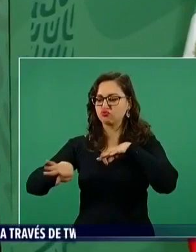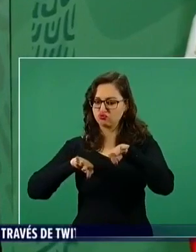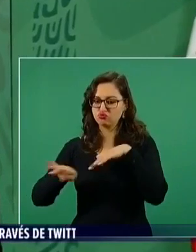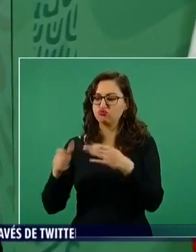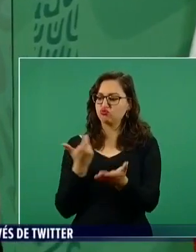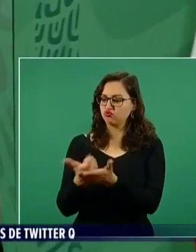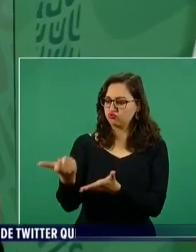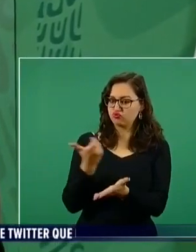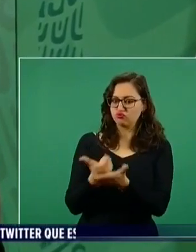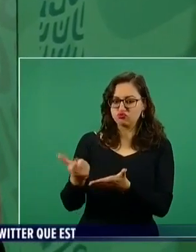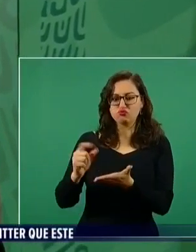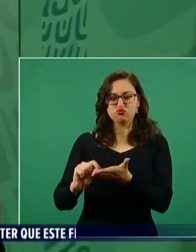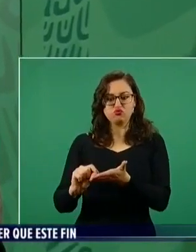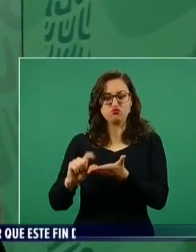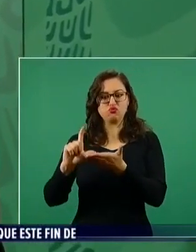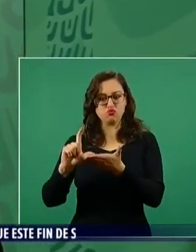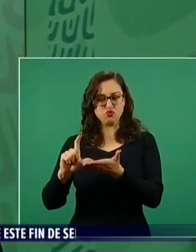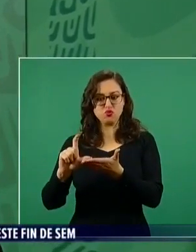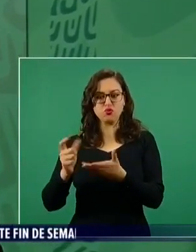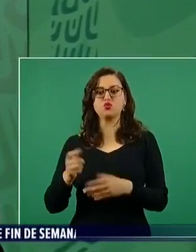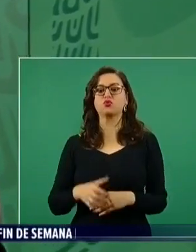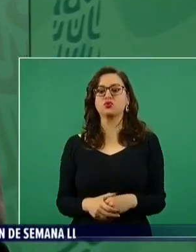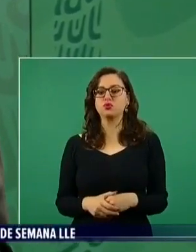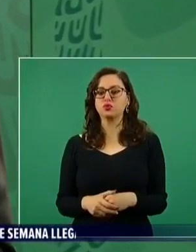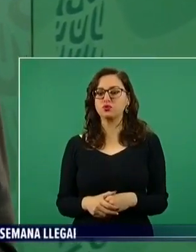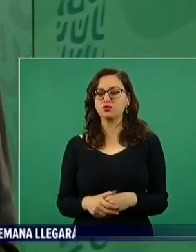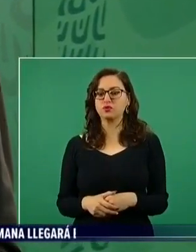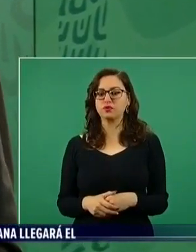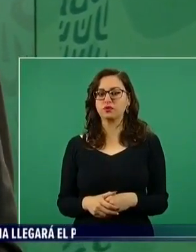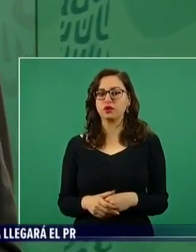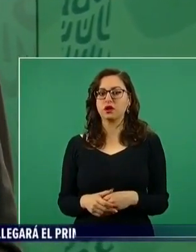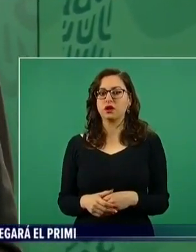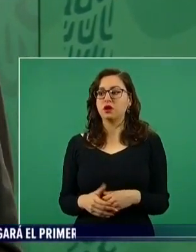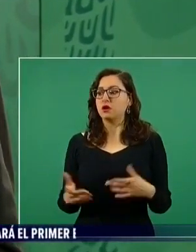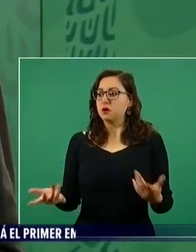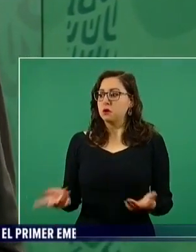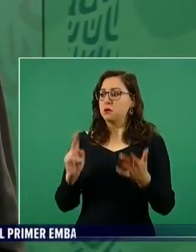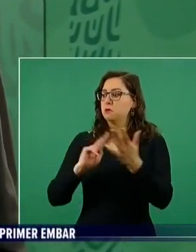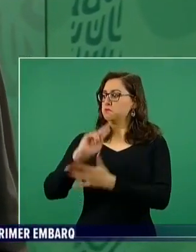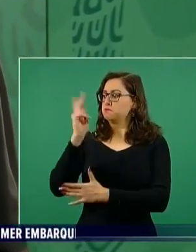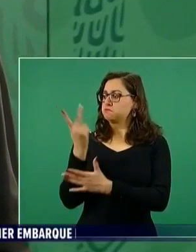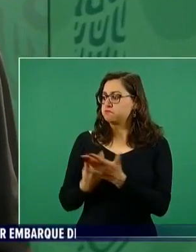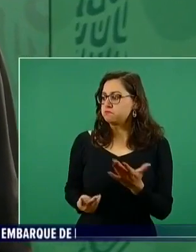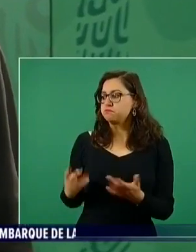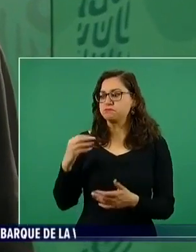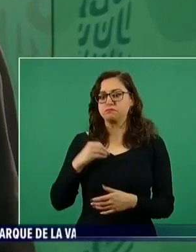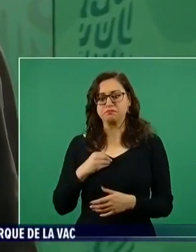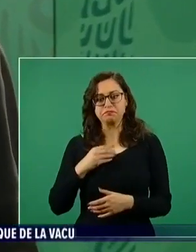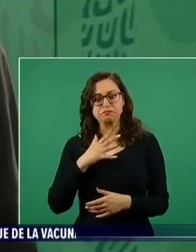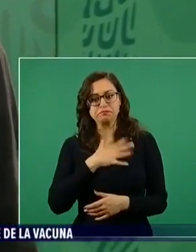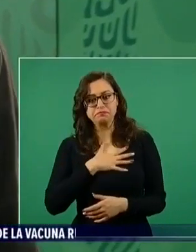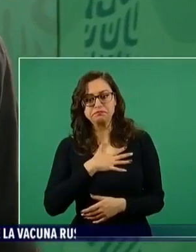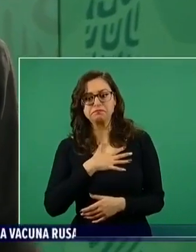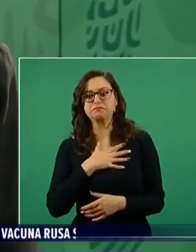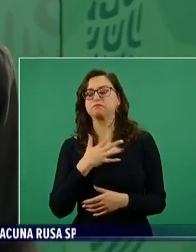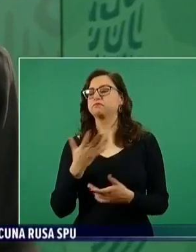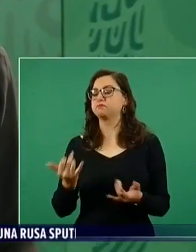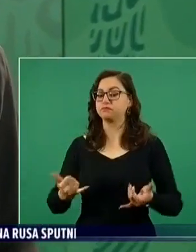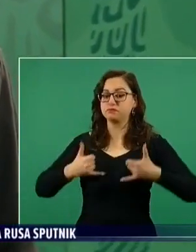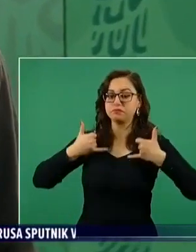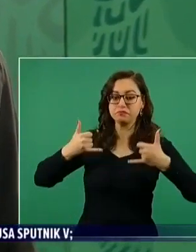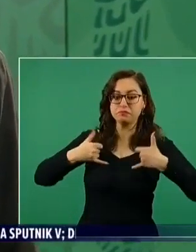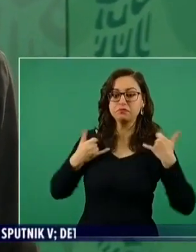que haya programas de bienestar, que se atienda a los